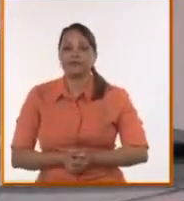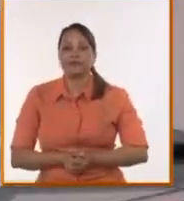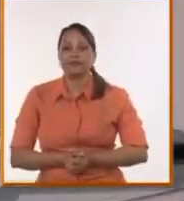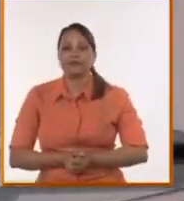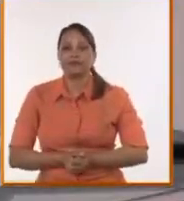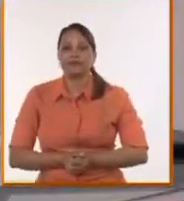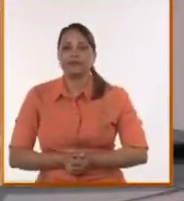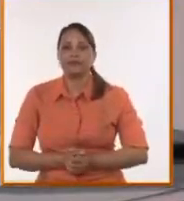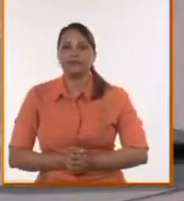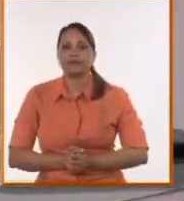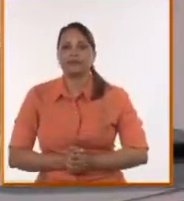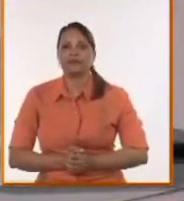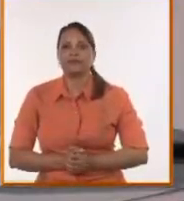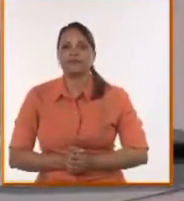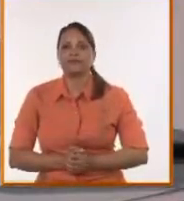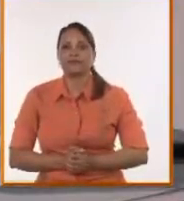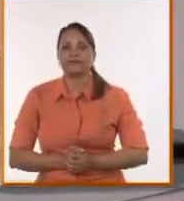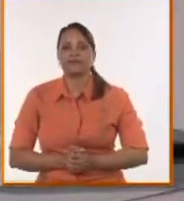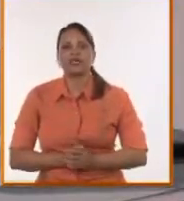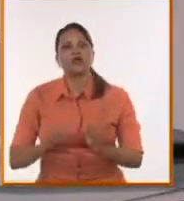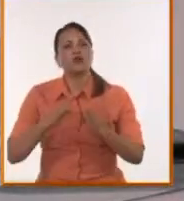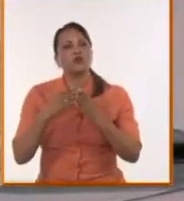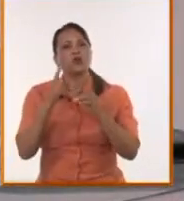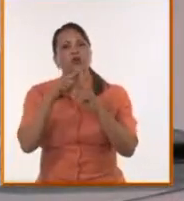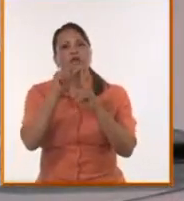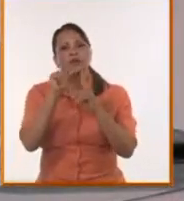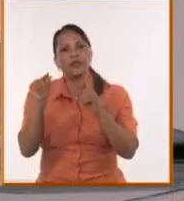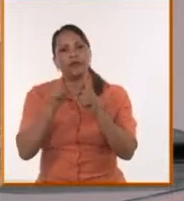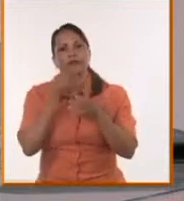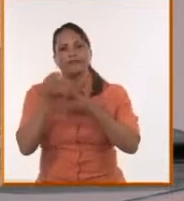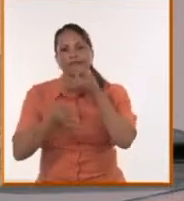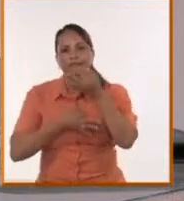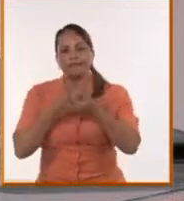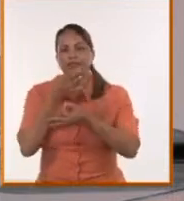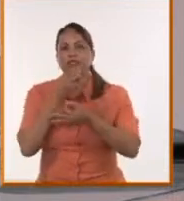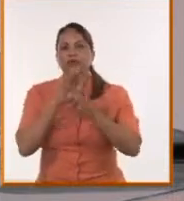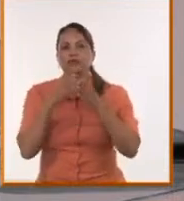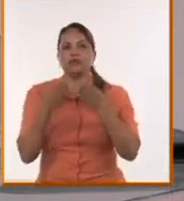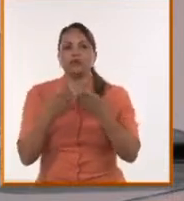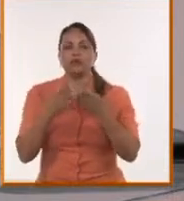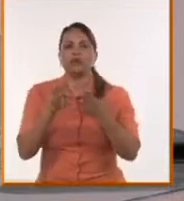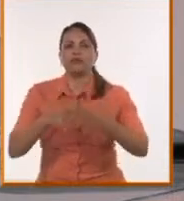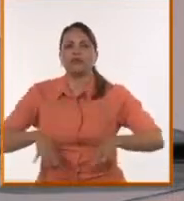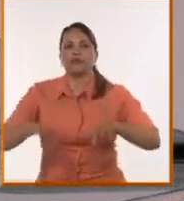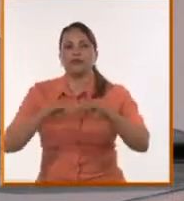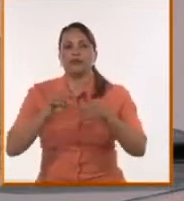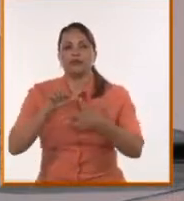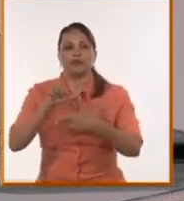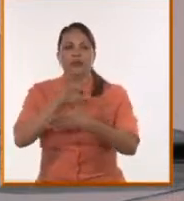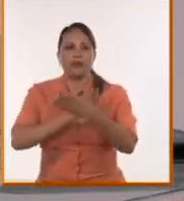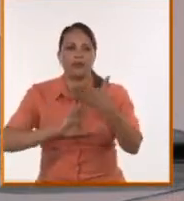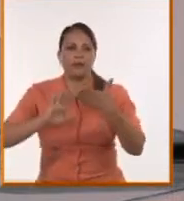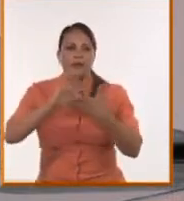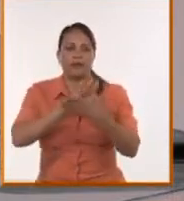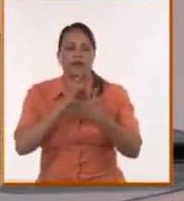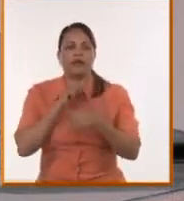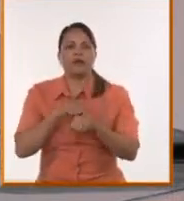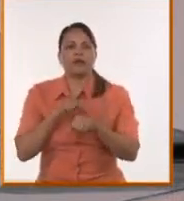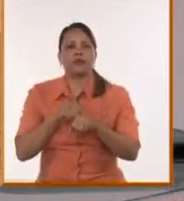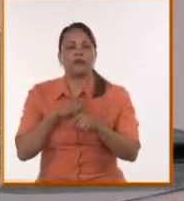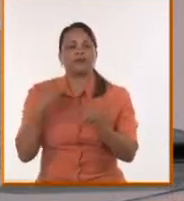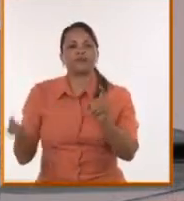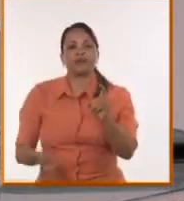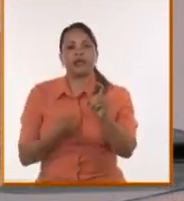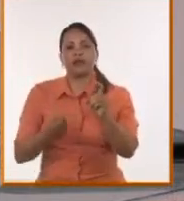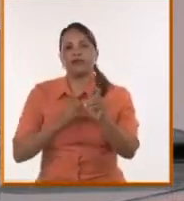Bueno, son sin duda temas que van a estar marcando la agenda latinoamericana de estos tiempos. La batalla